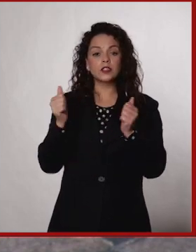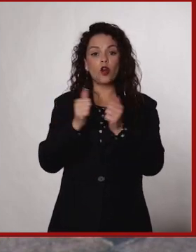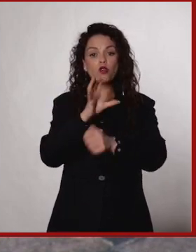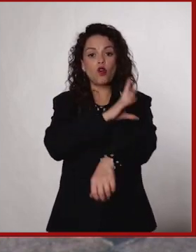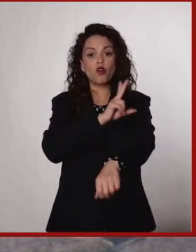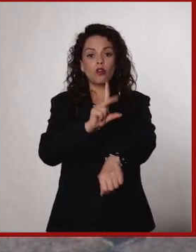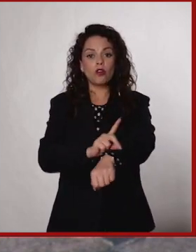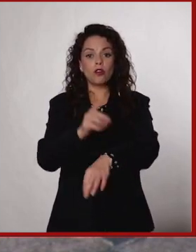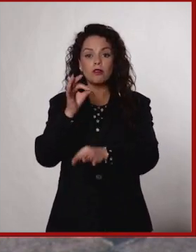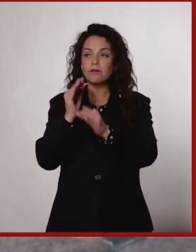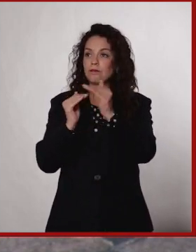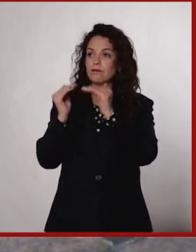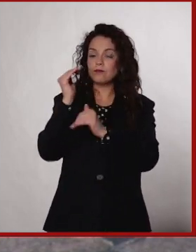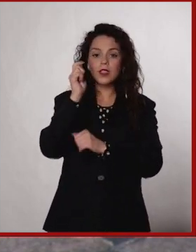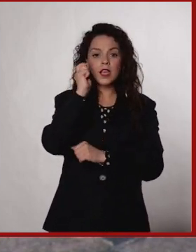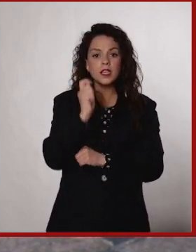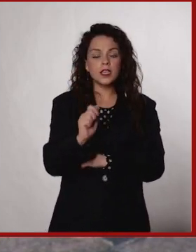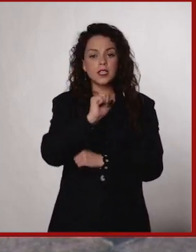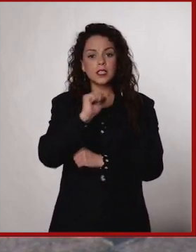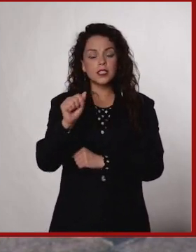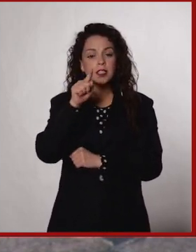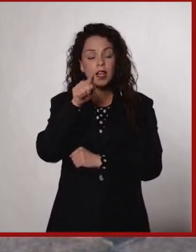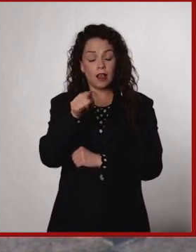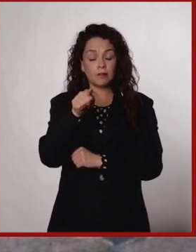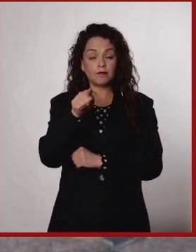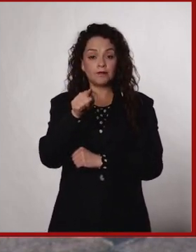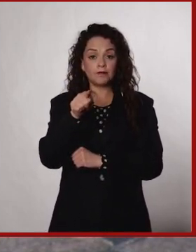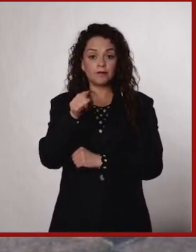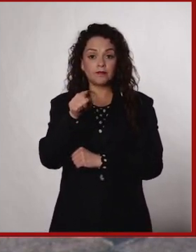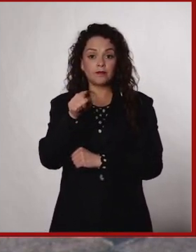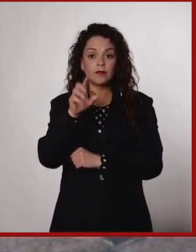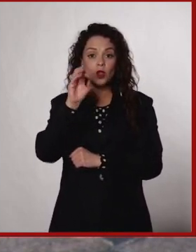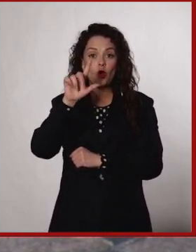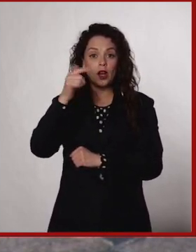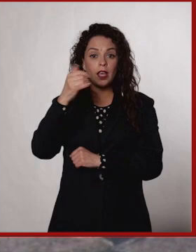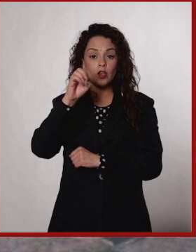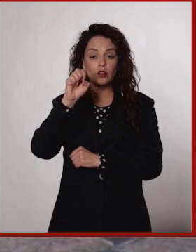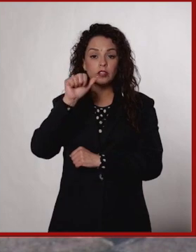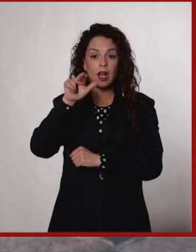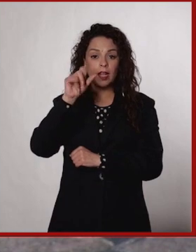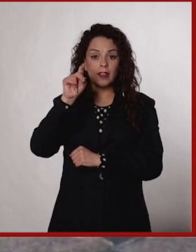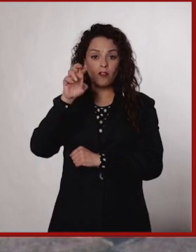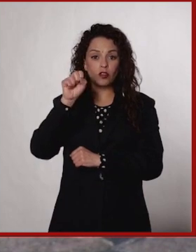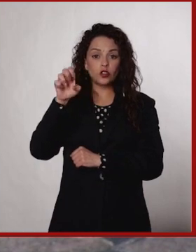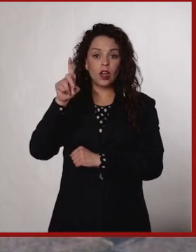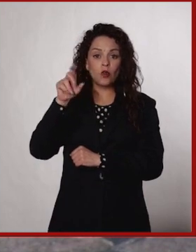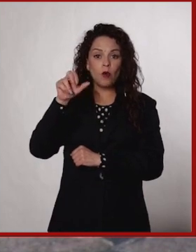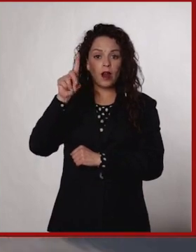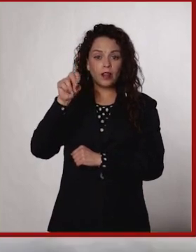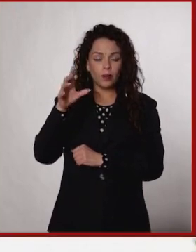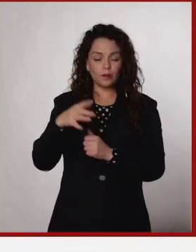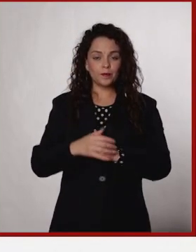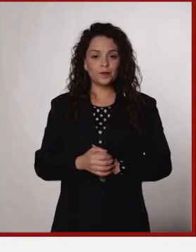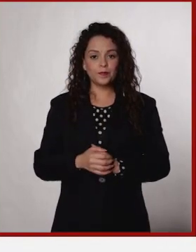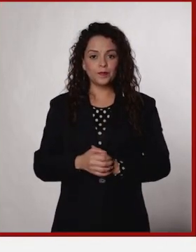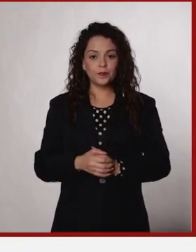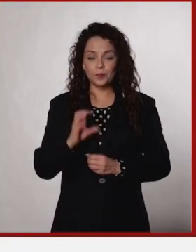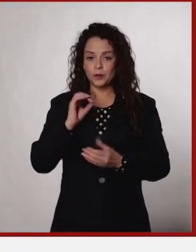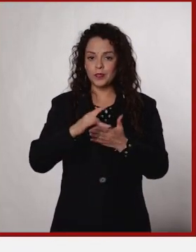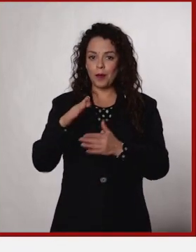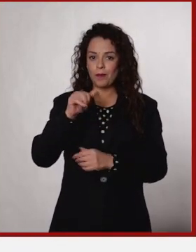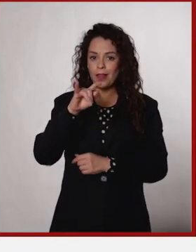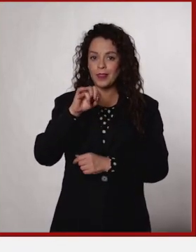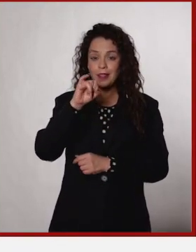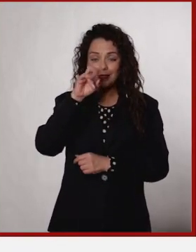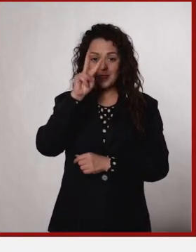que se encuentra con el coordinador ejecutivo del antiguo colegio de San Indelfonso, Eduardo Vázquez Martín. Gracias, Matías.